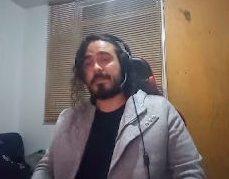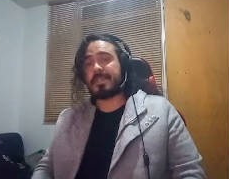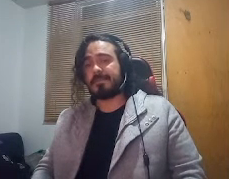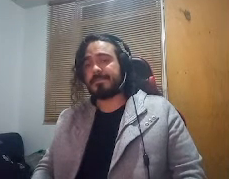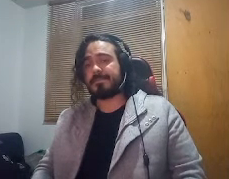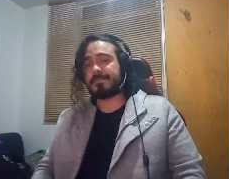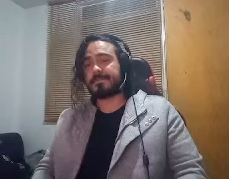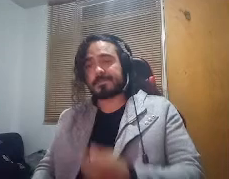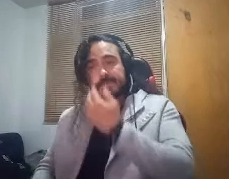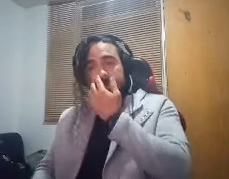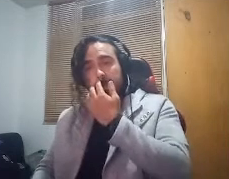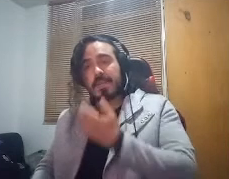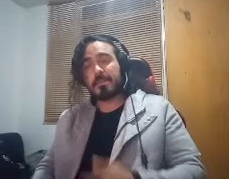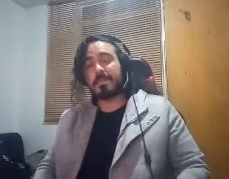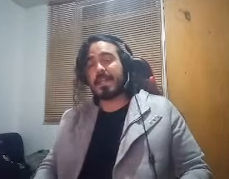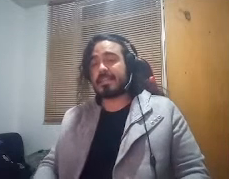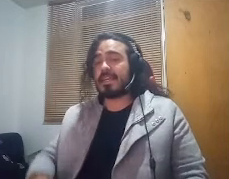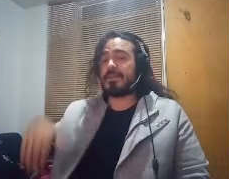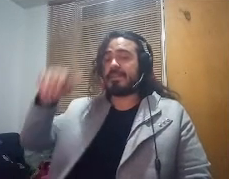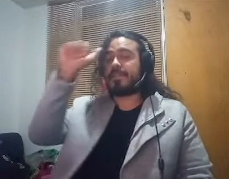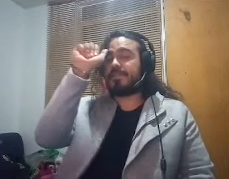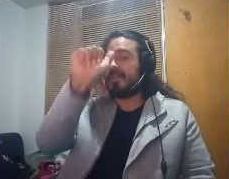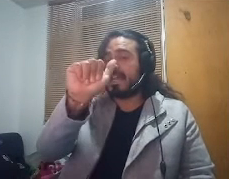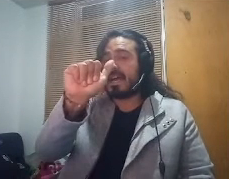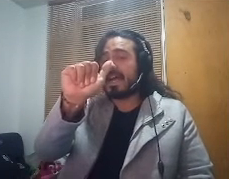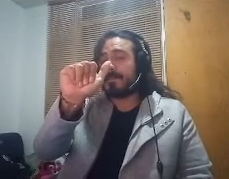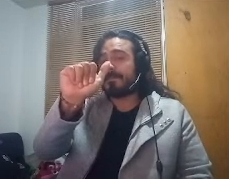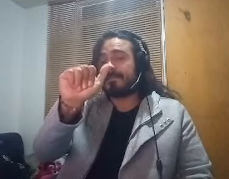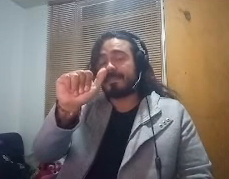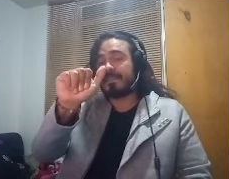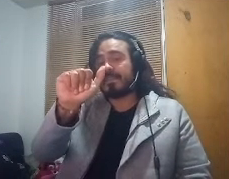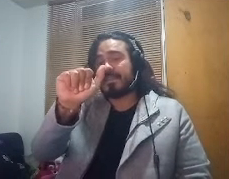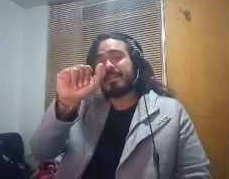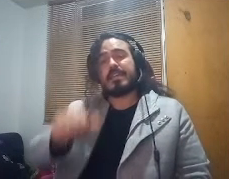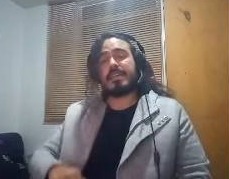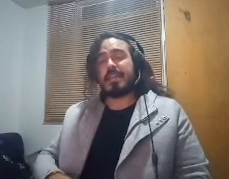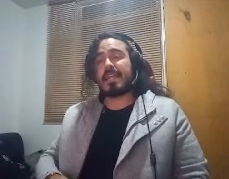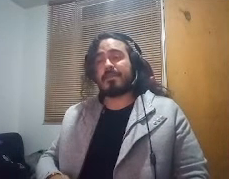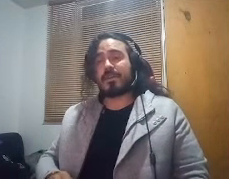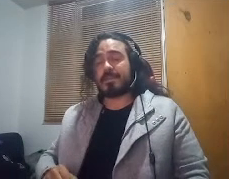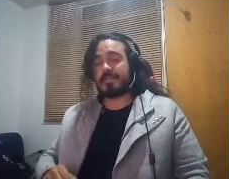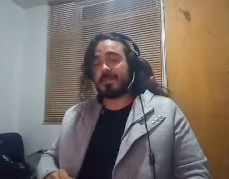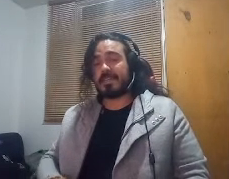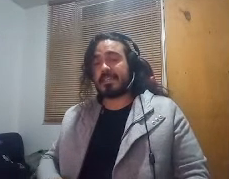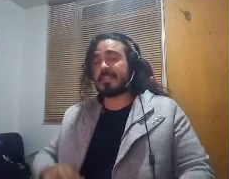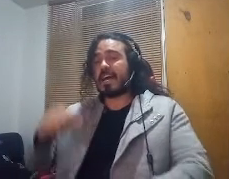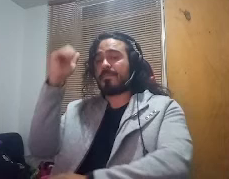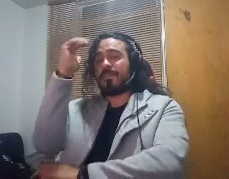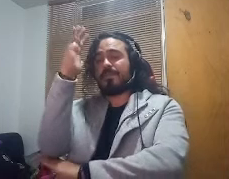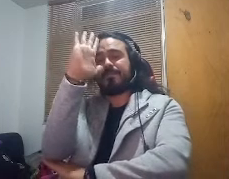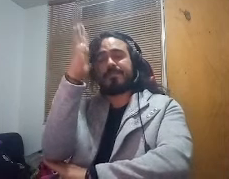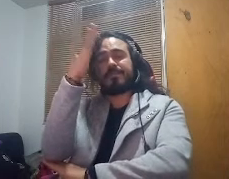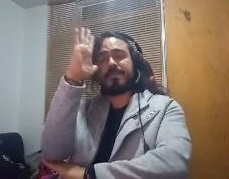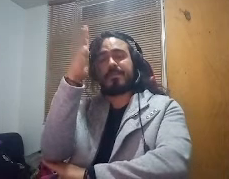vamos a empezar la primera letra del abecedario la a y el ejemplo que tenemos en pantalla es